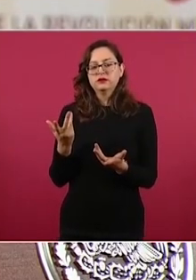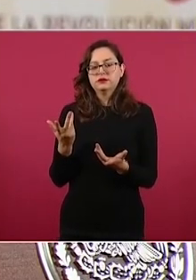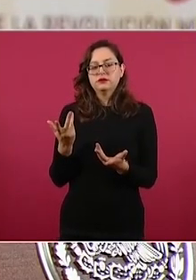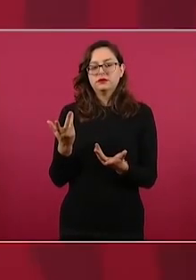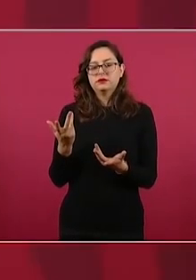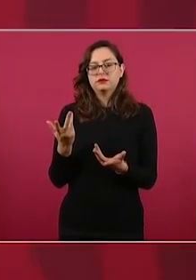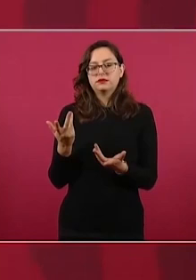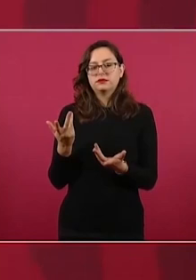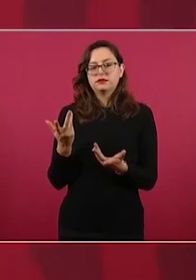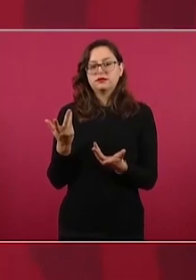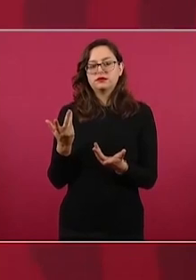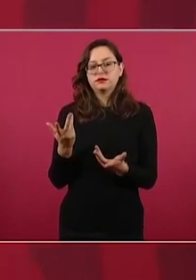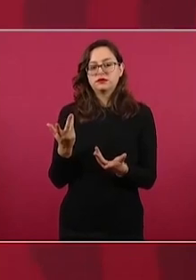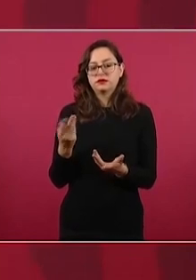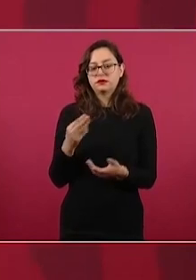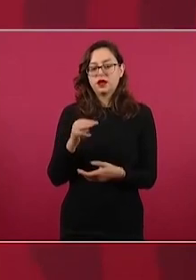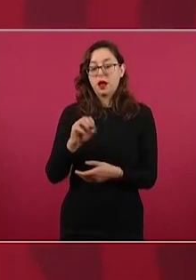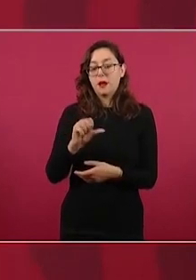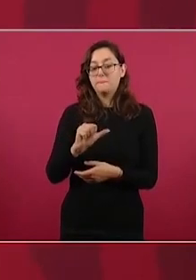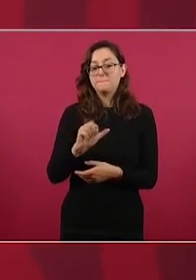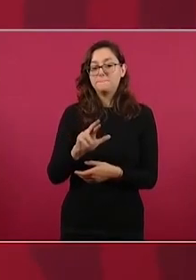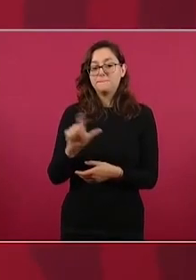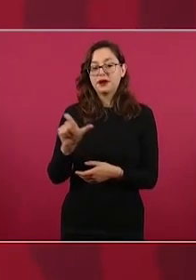no hay marxismo ni